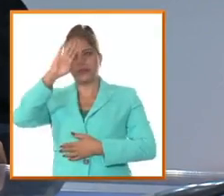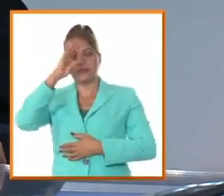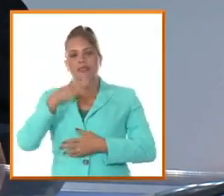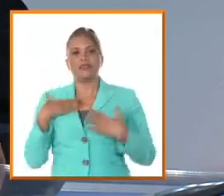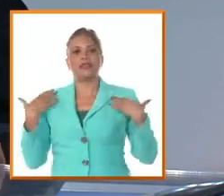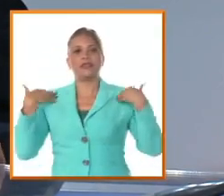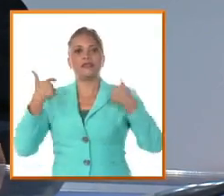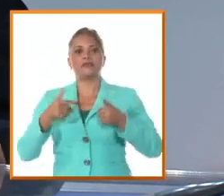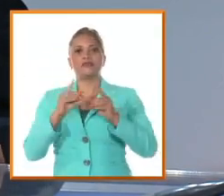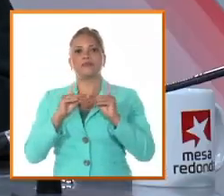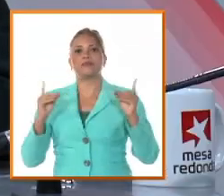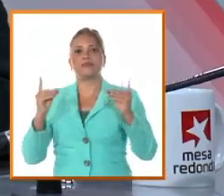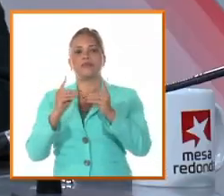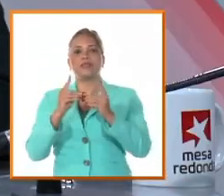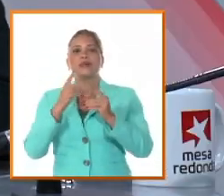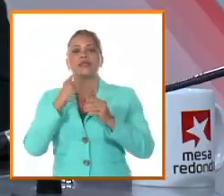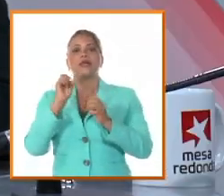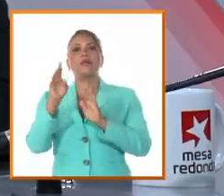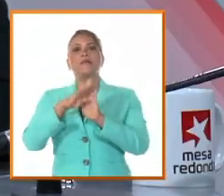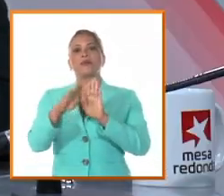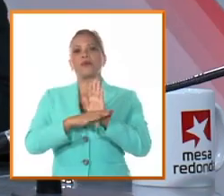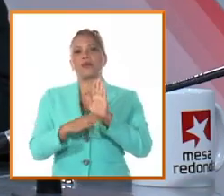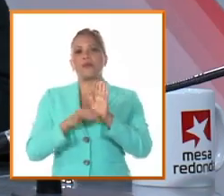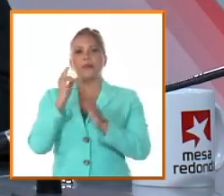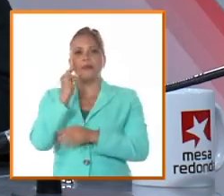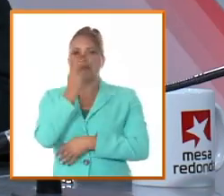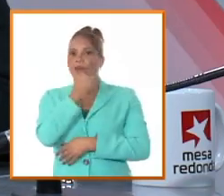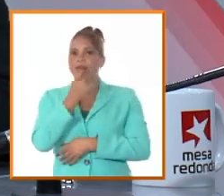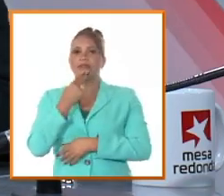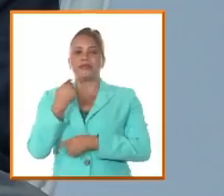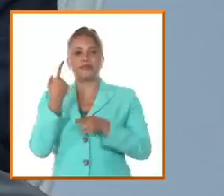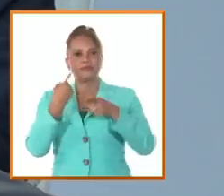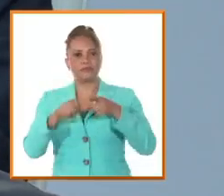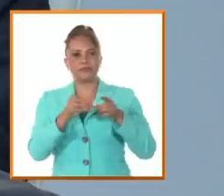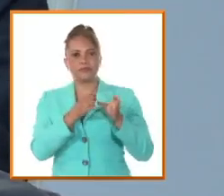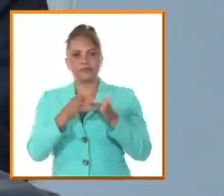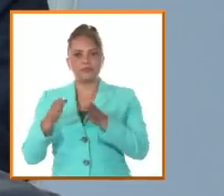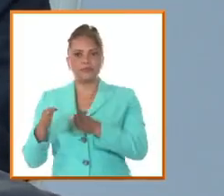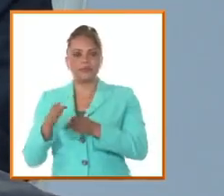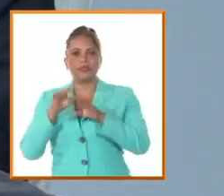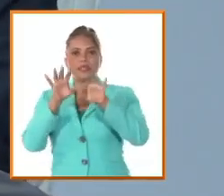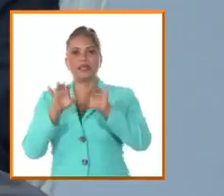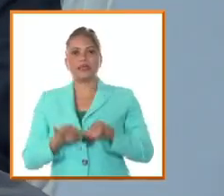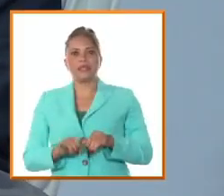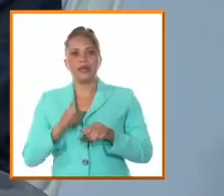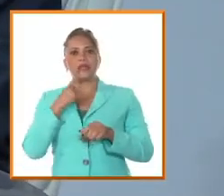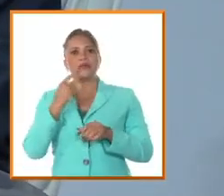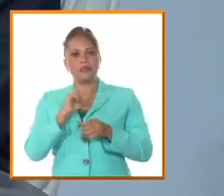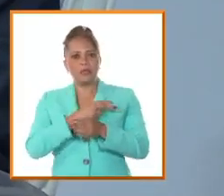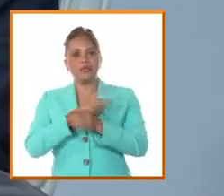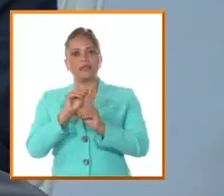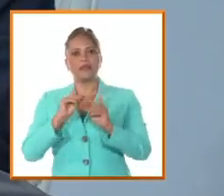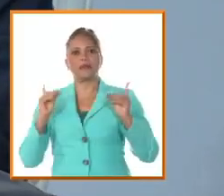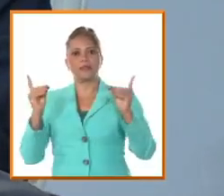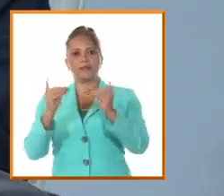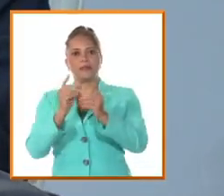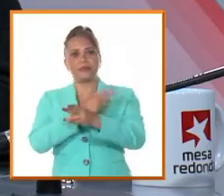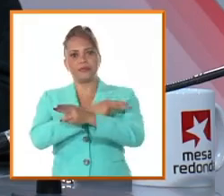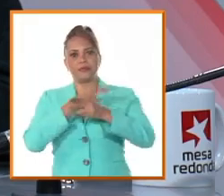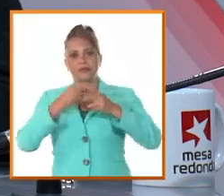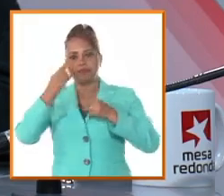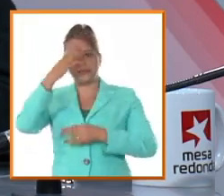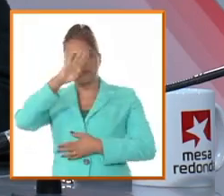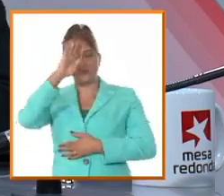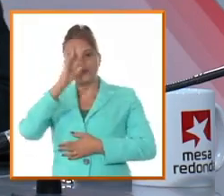de la oficina del programa Martiano. El doctor Feli Julio Alfonso López, secretario de la propia Academia de Historia de